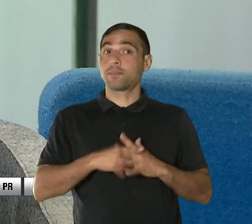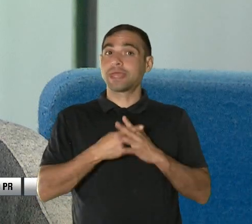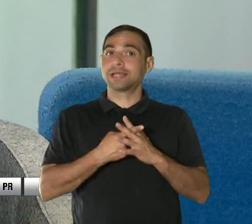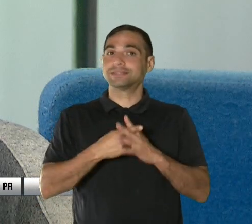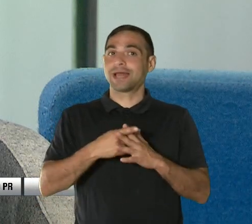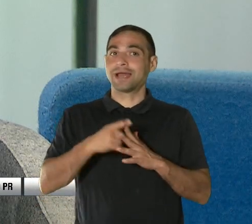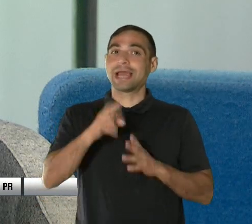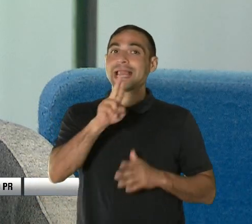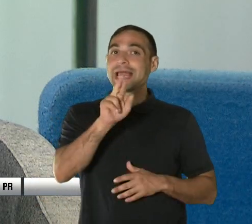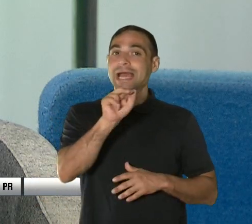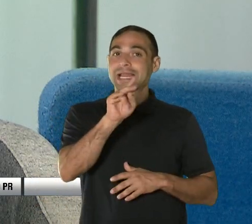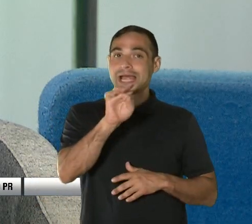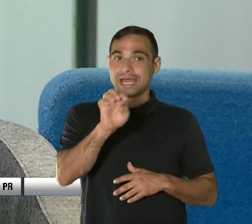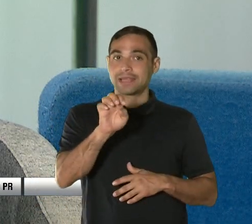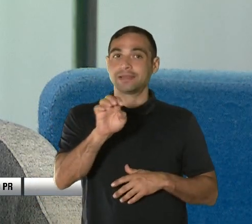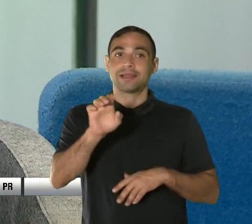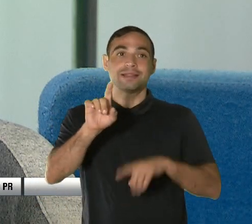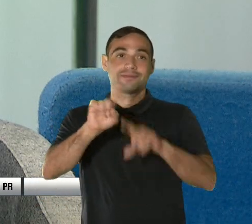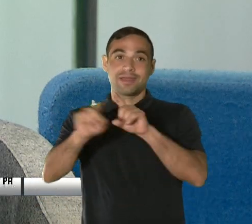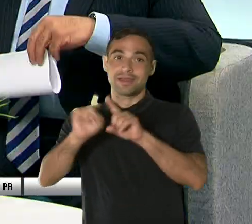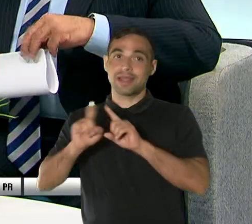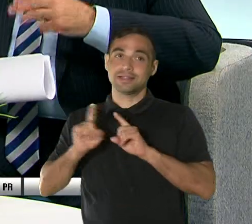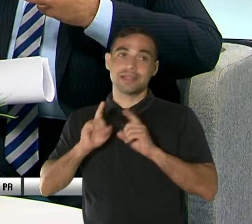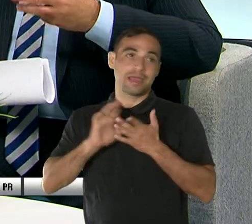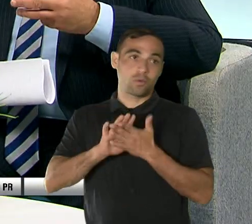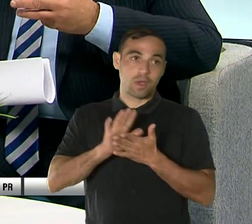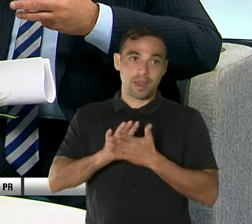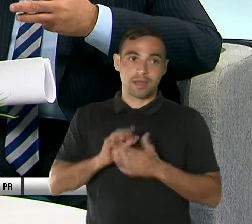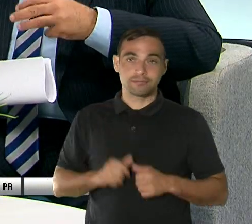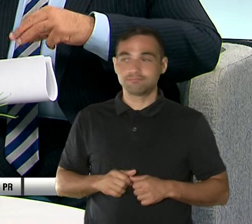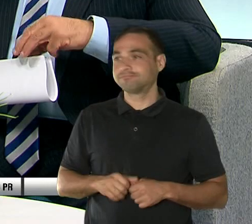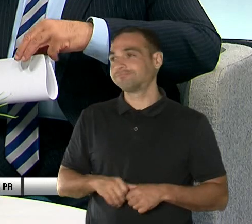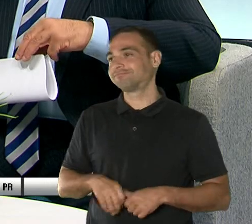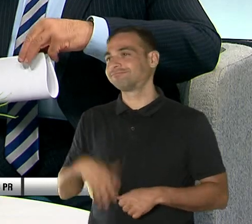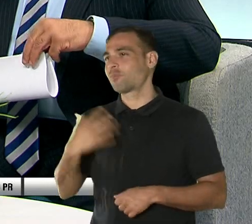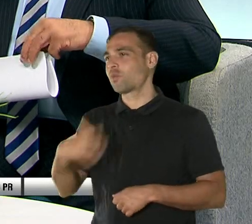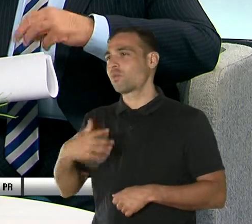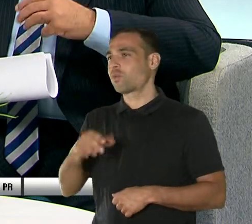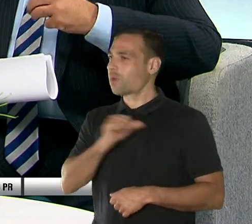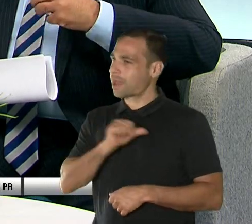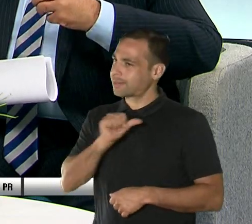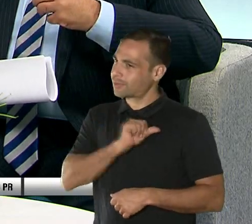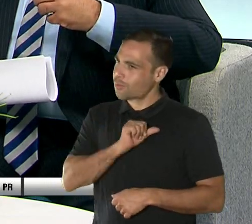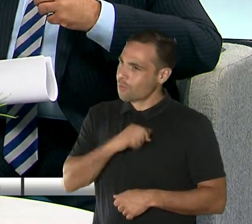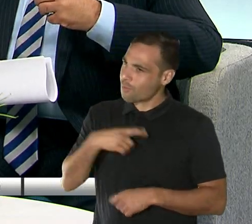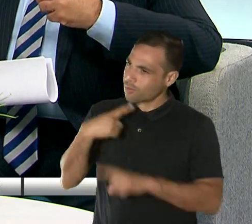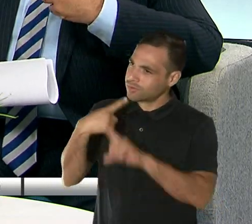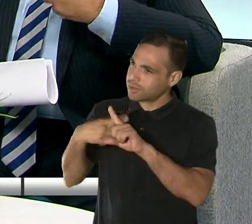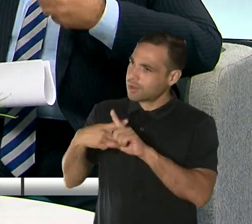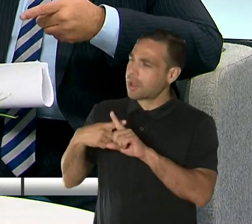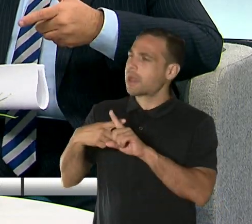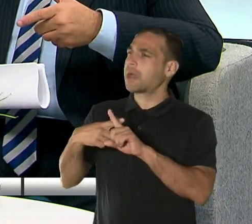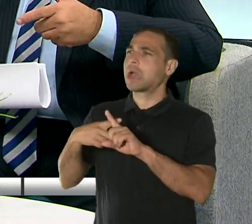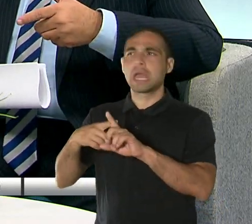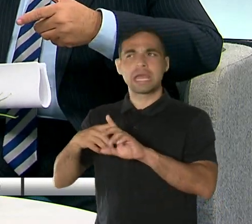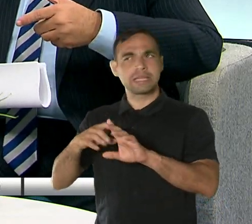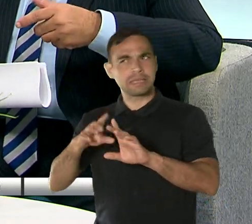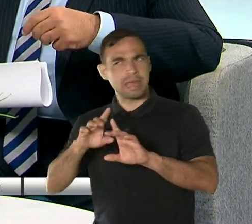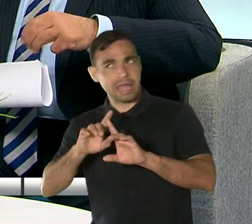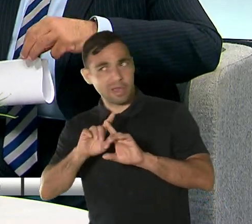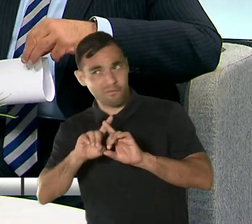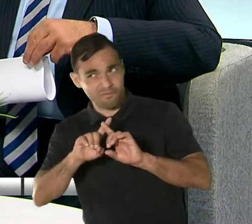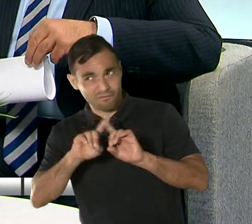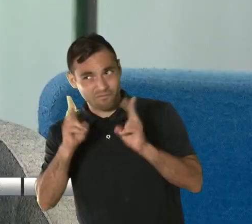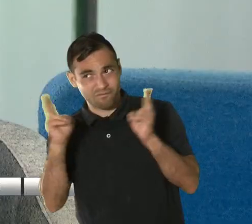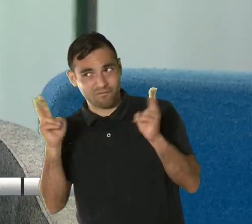las 627 escuelas participantes. Veo una actitud muy positiva y muy bien nos lo indicó al iniciar esta entrevista, pero es retante esto que están haciendo,